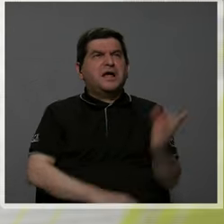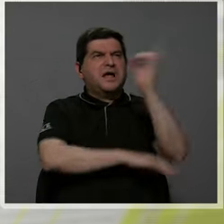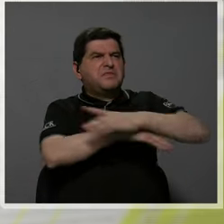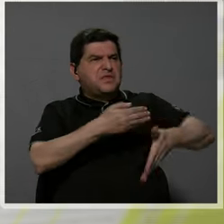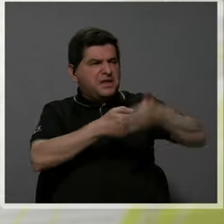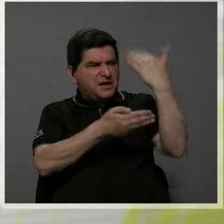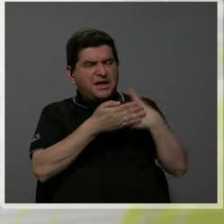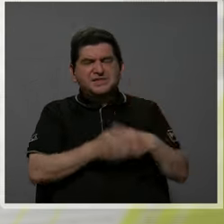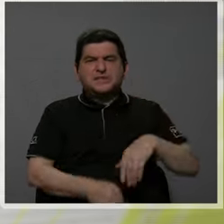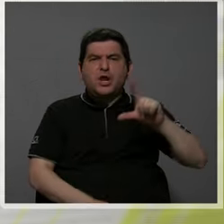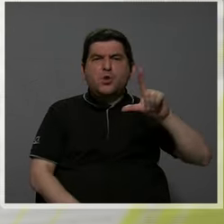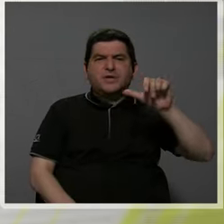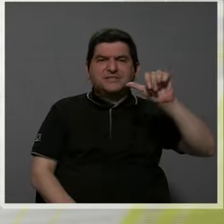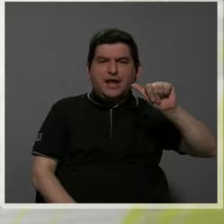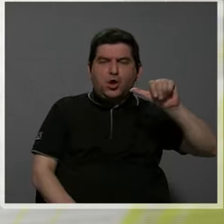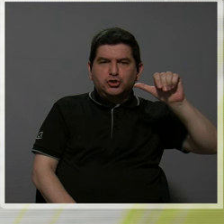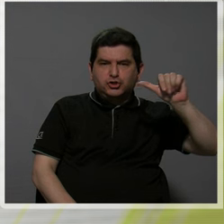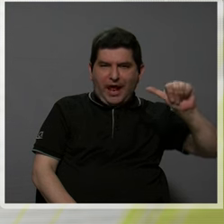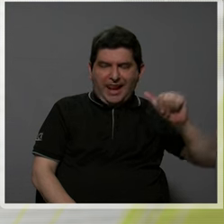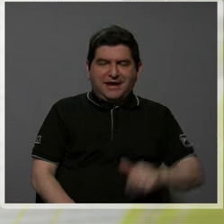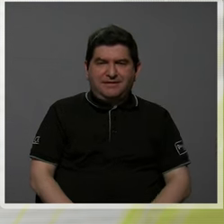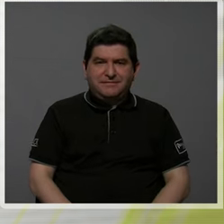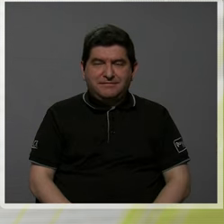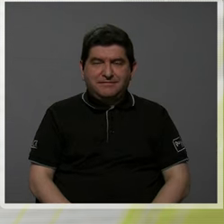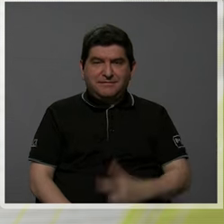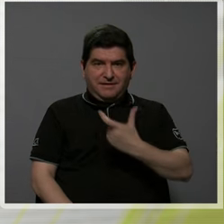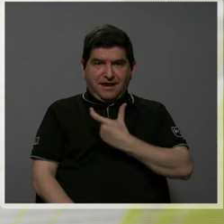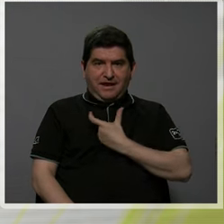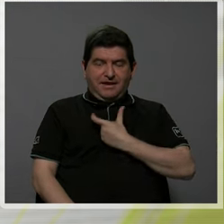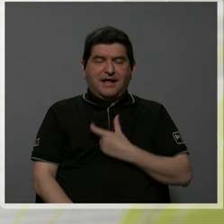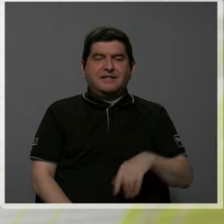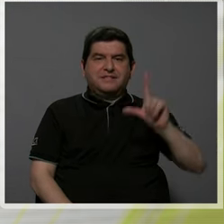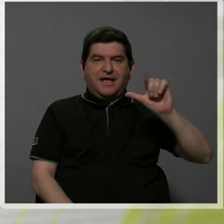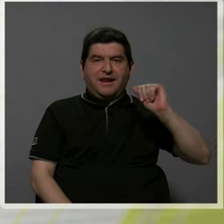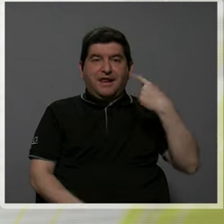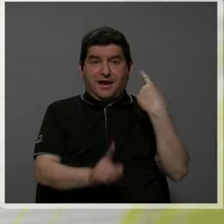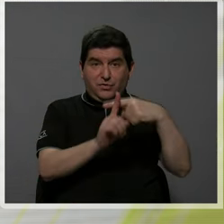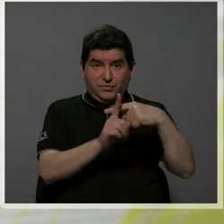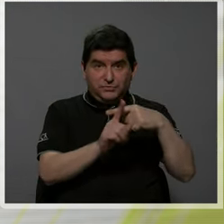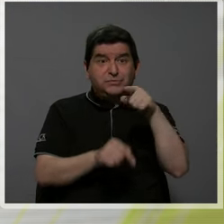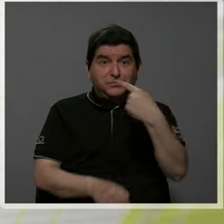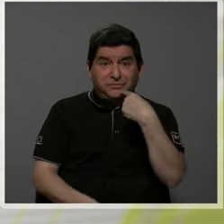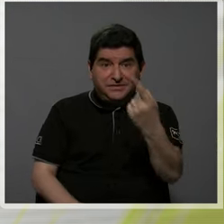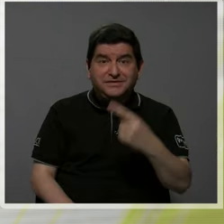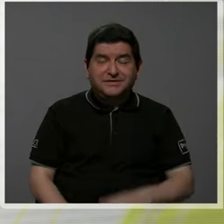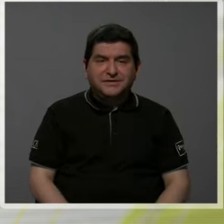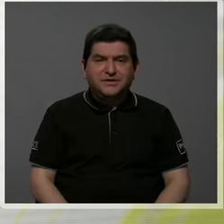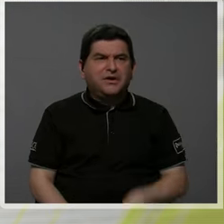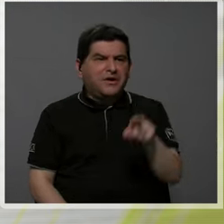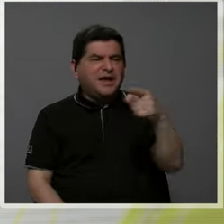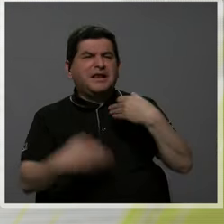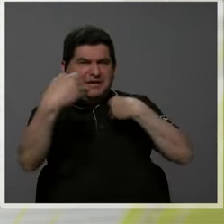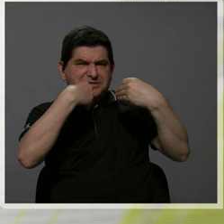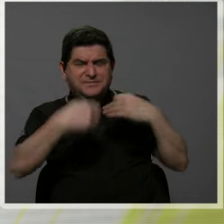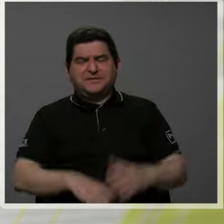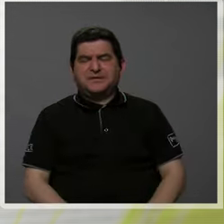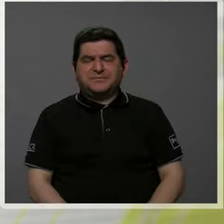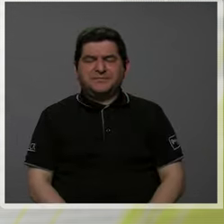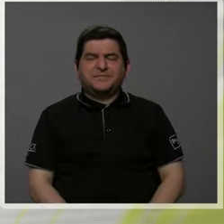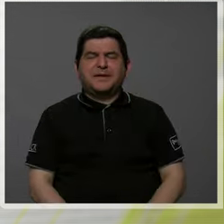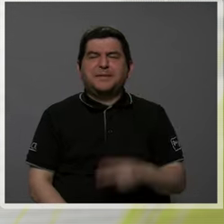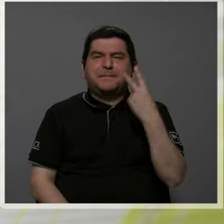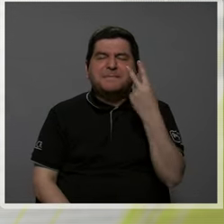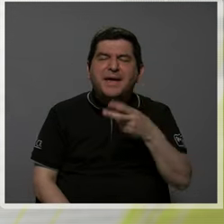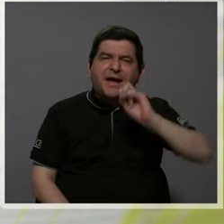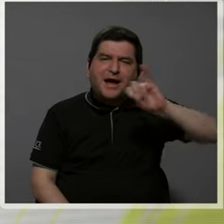hace unos días hablaba con Luis Alonso Alán, que es alcalde en funciones de la Cruz, usted acaba de mencionar la Cruz, y Luis Alonso me decía, vea, don